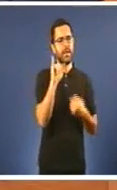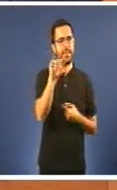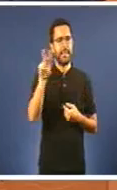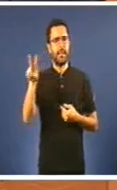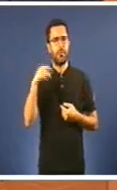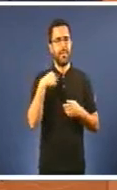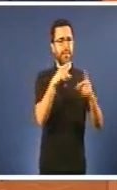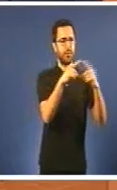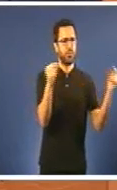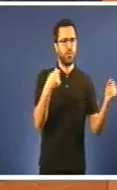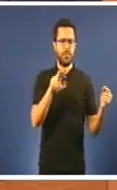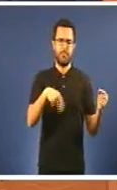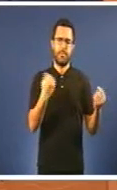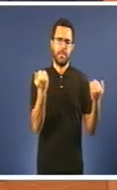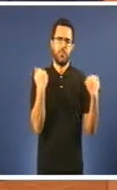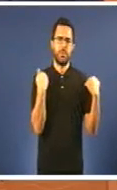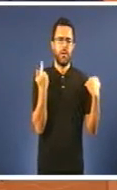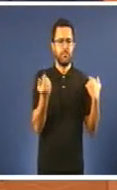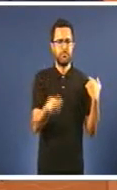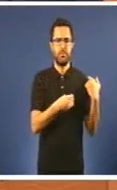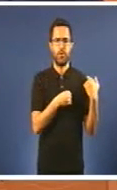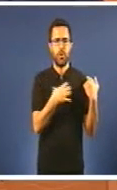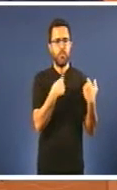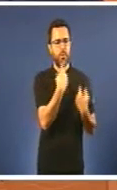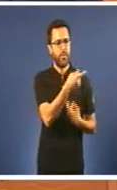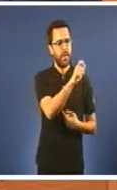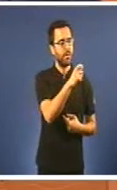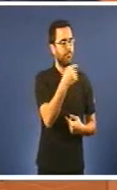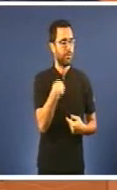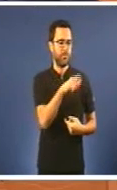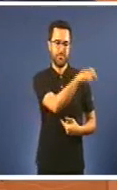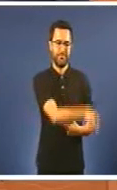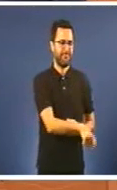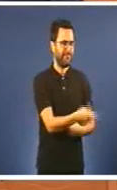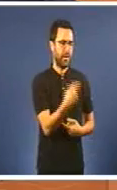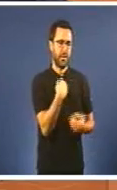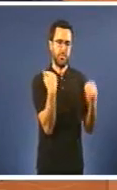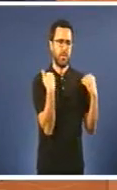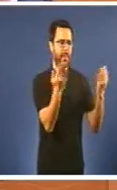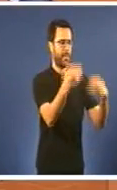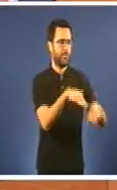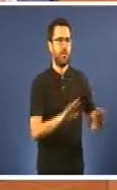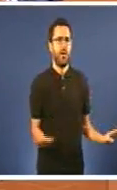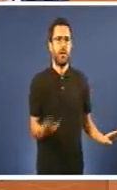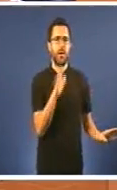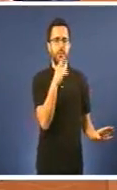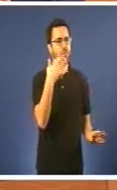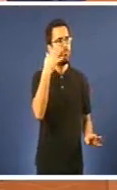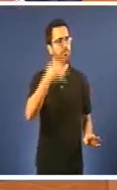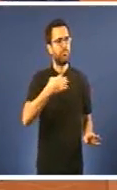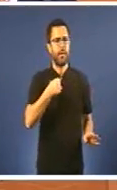responsable Lamentablemente, señoría, non podo dicir o mesmo que vostede O que sí lle podo asegurar, señorías É que nos